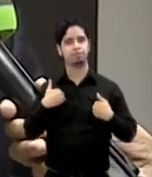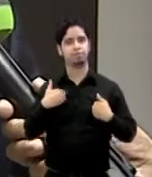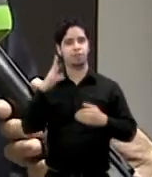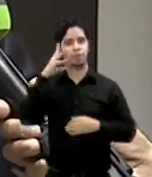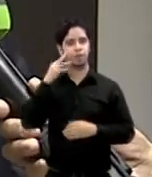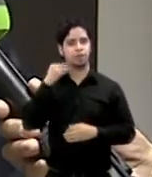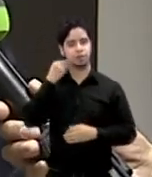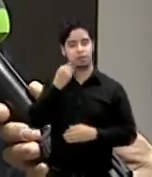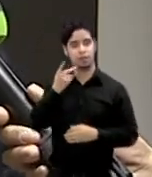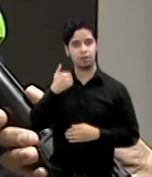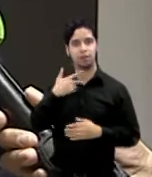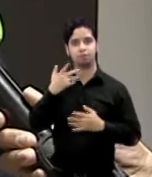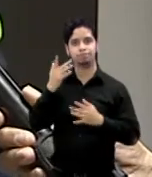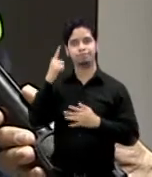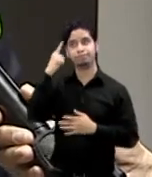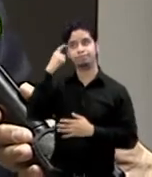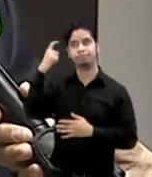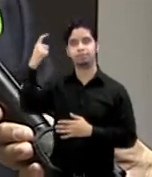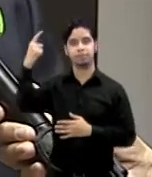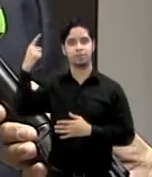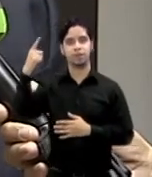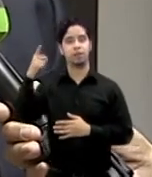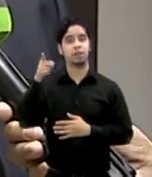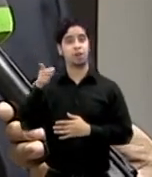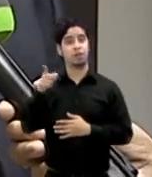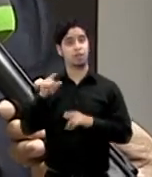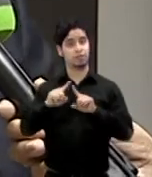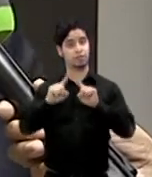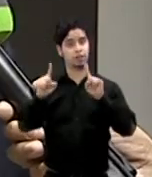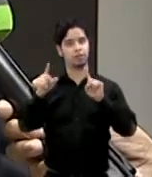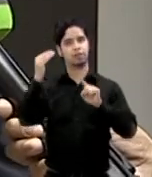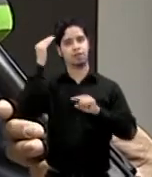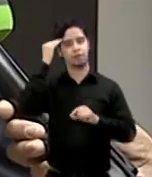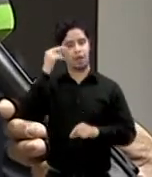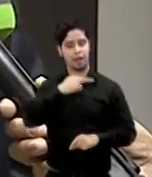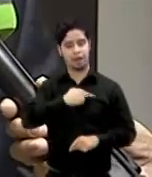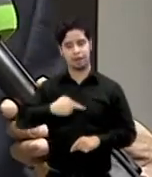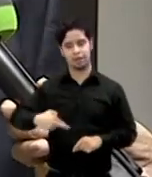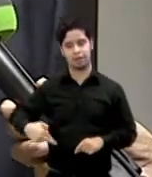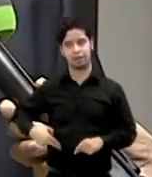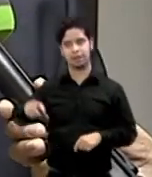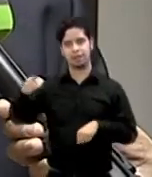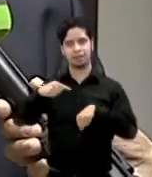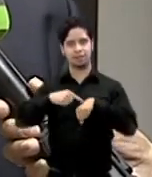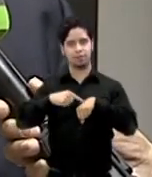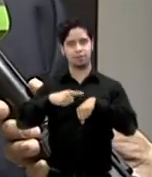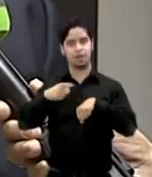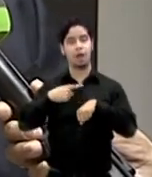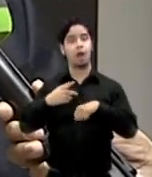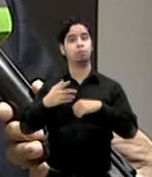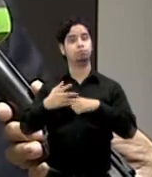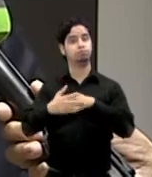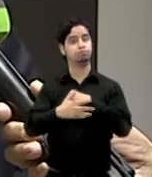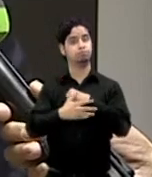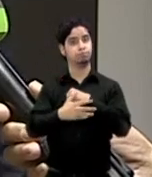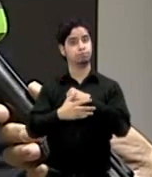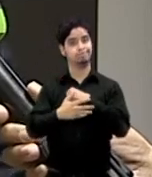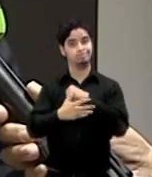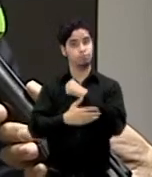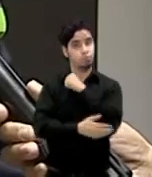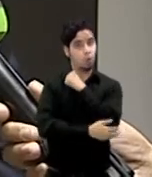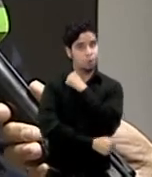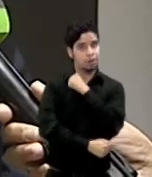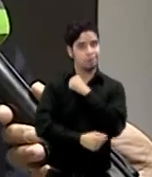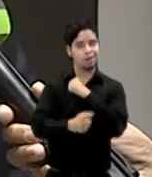con la única diferencia de que ellos sabían que los reyes estaban pobres en aquella ocasión y que le iban a traer algo pues más